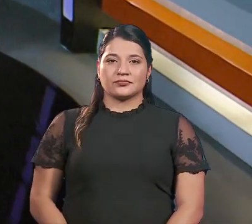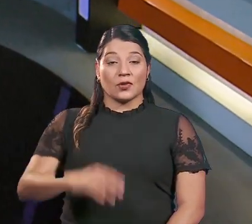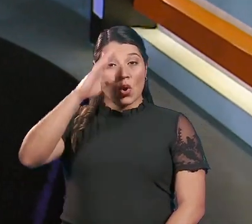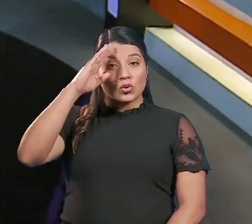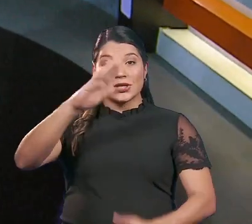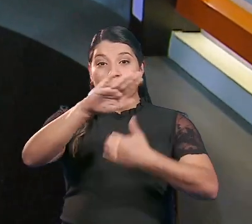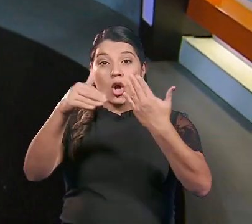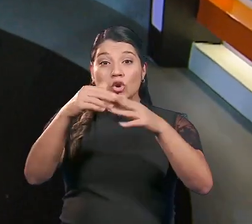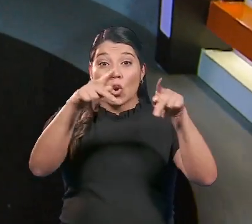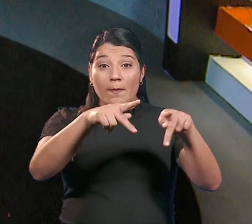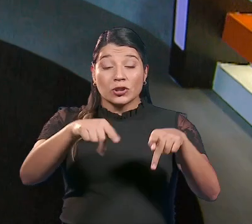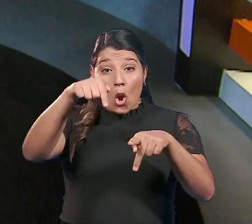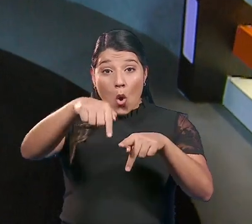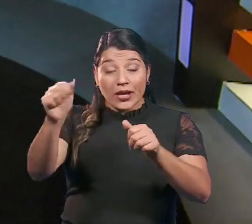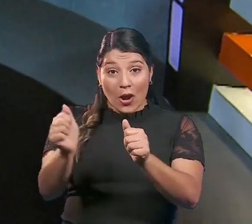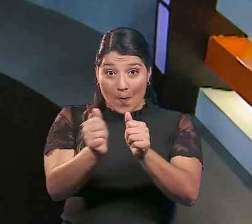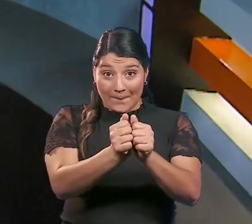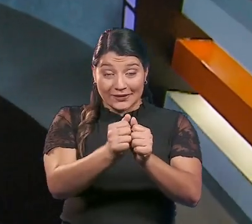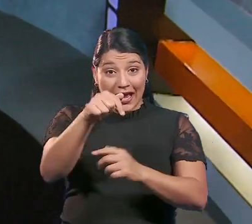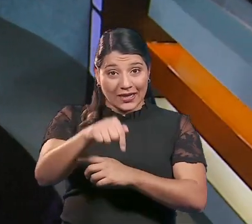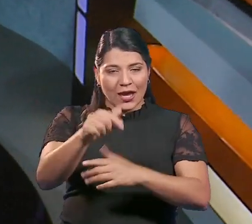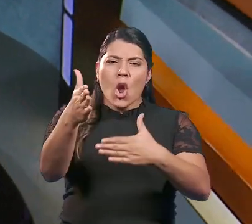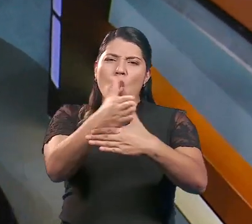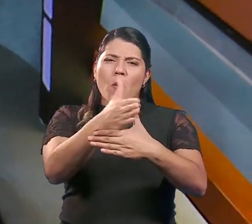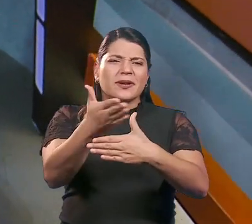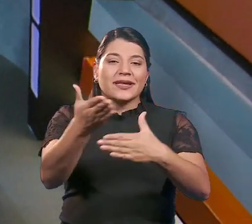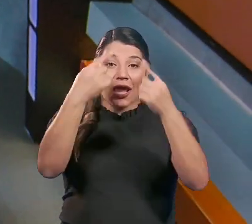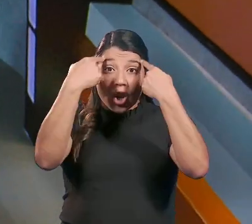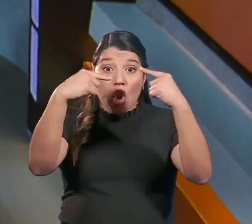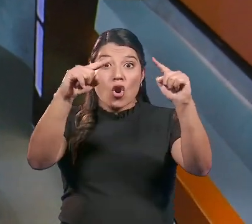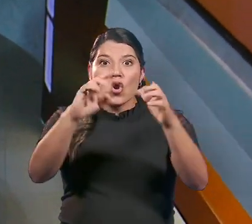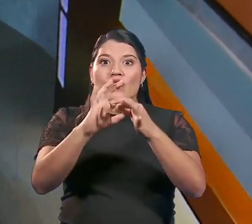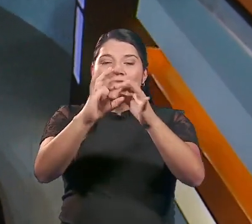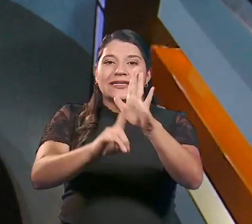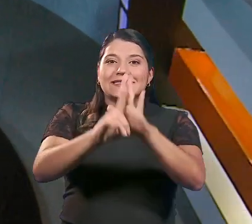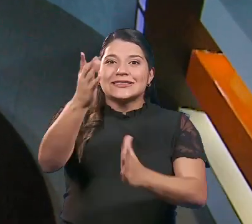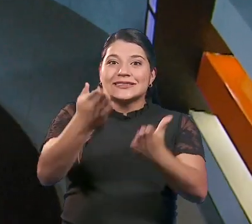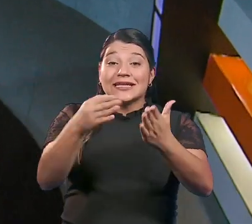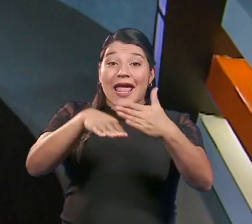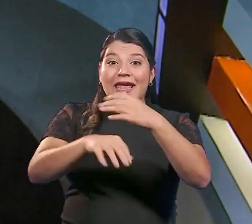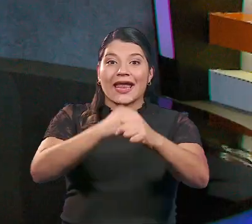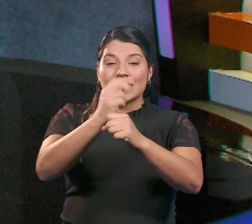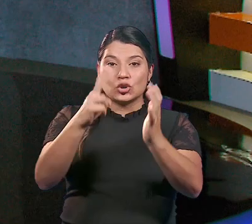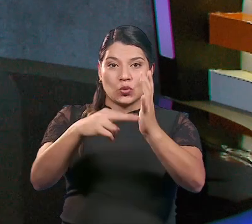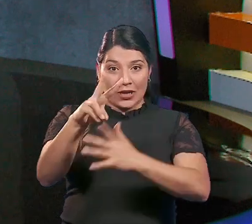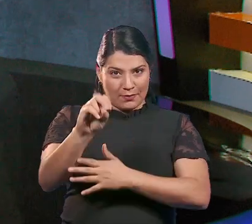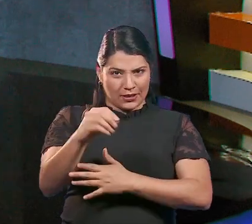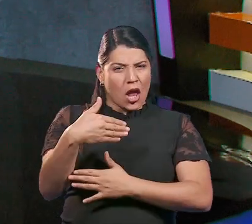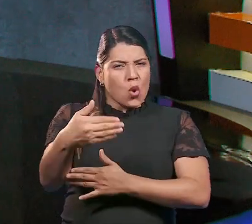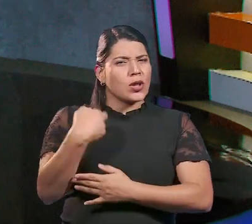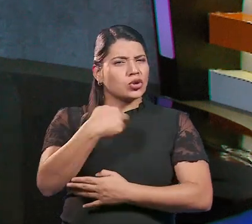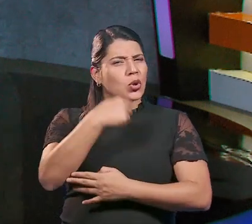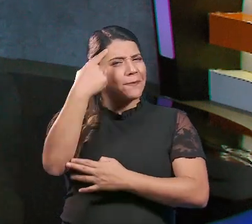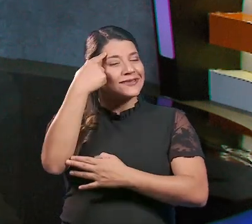Un saludo a todas las personas que hoy nos acompañan por acá, compartiendo los resultados del reporte de Sostenibilidad 2020. Cuando